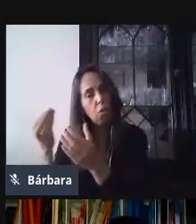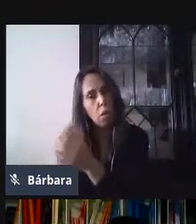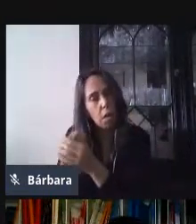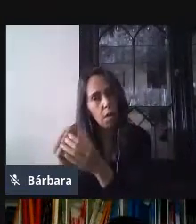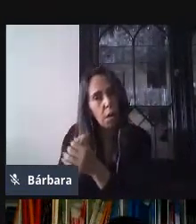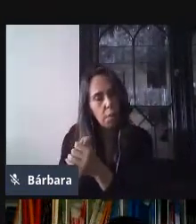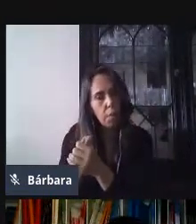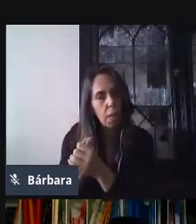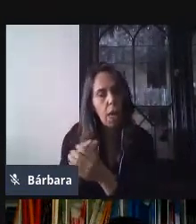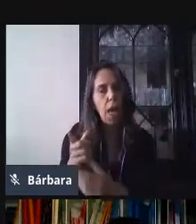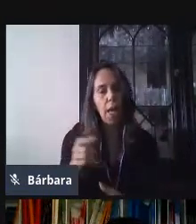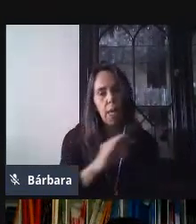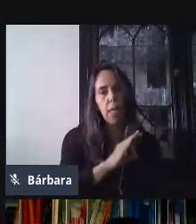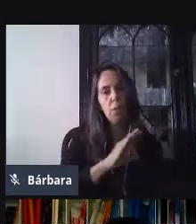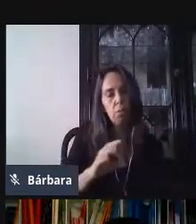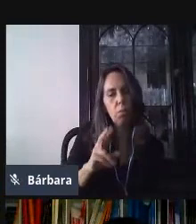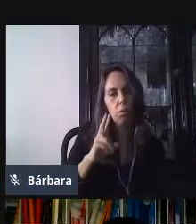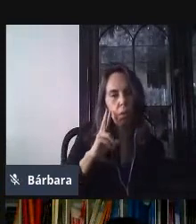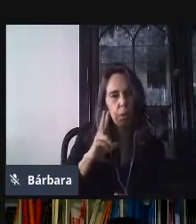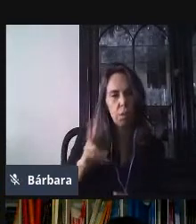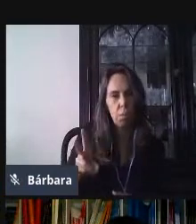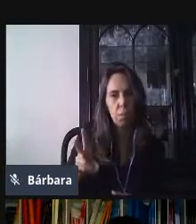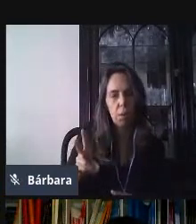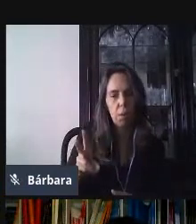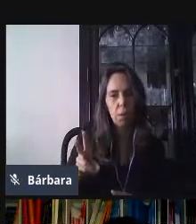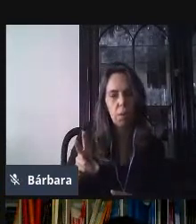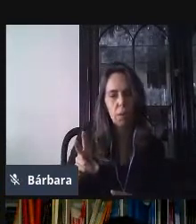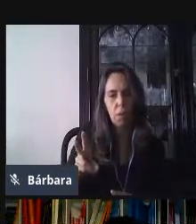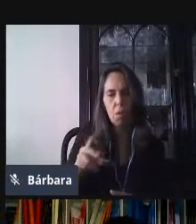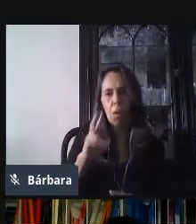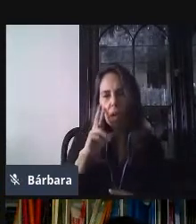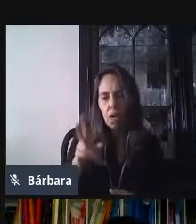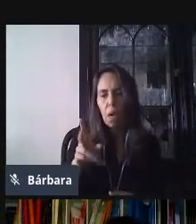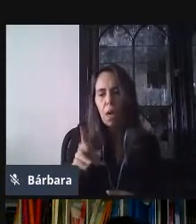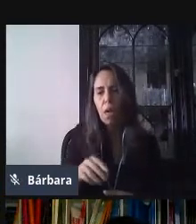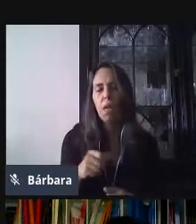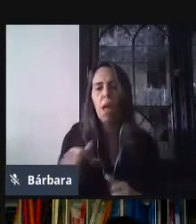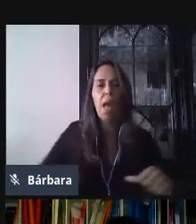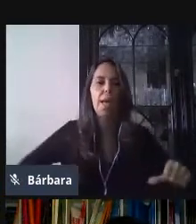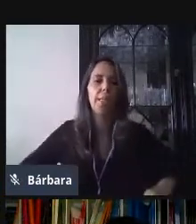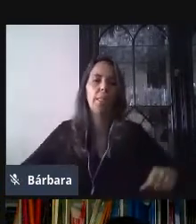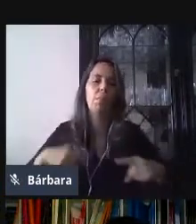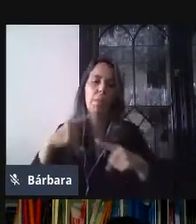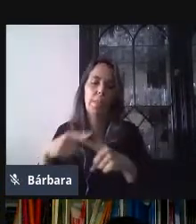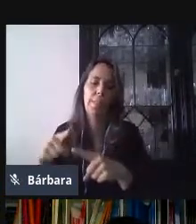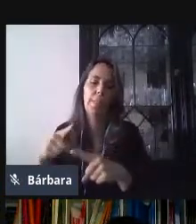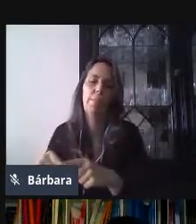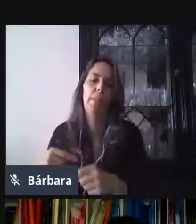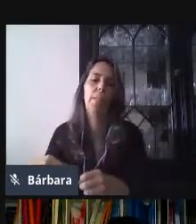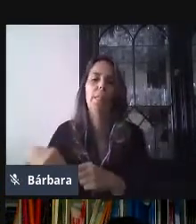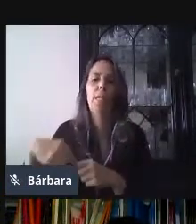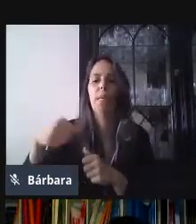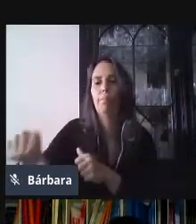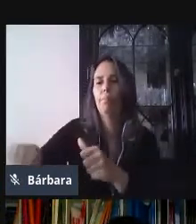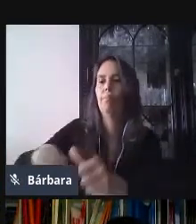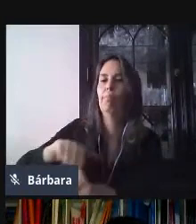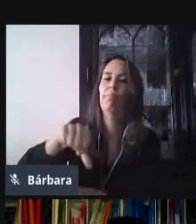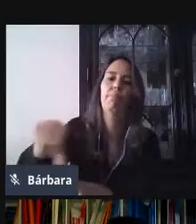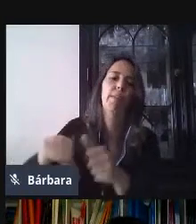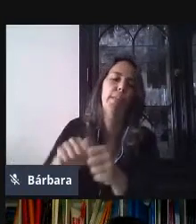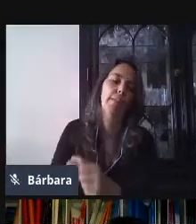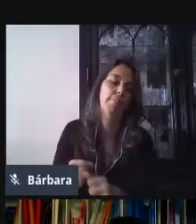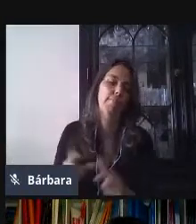nos va a permitir gestionar la entrega de las actividades. O sea, yo, si a lo mejor yo puedo visualizar si les dejé un